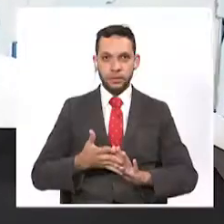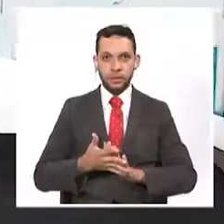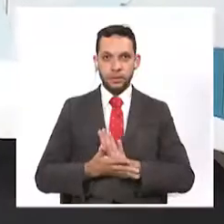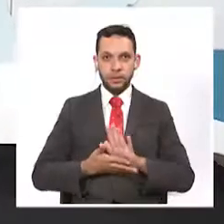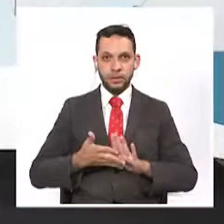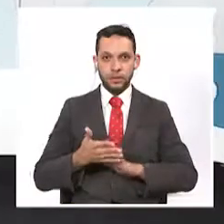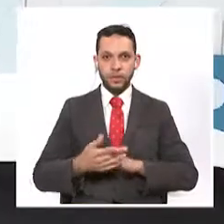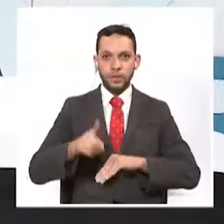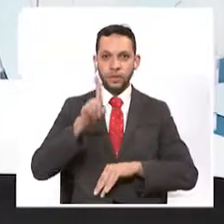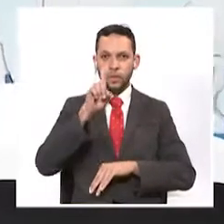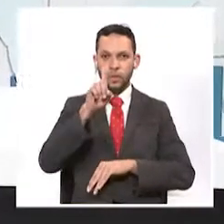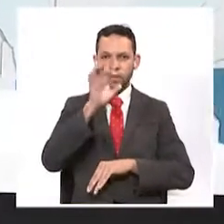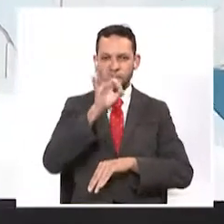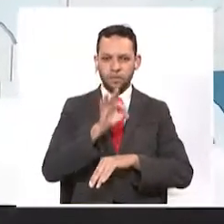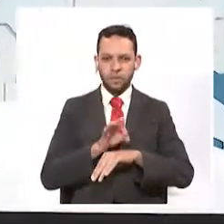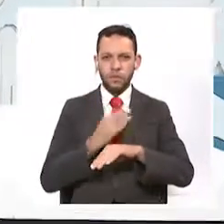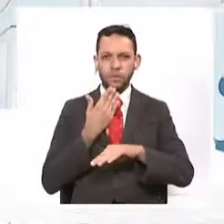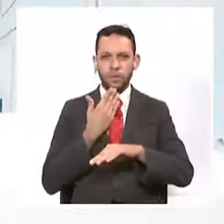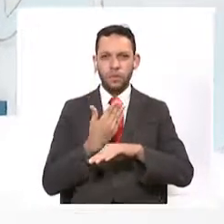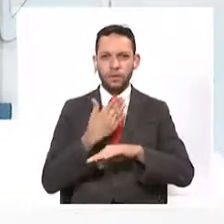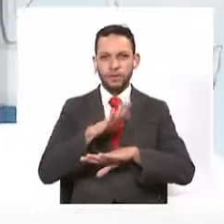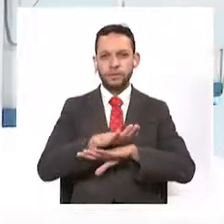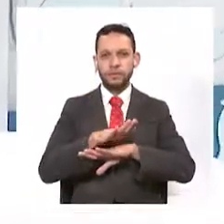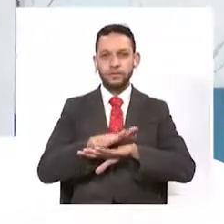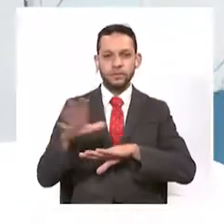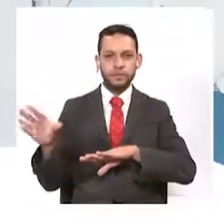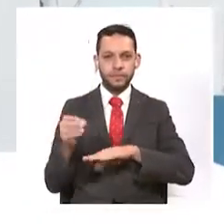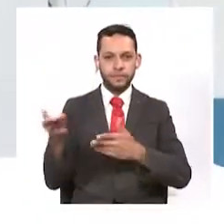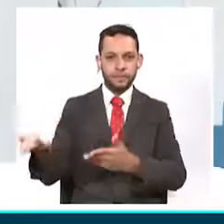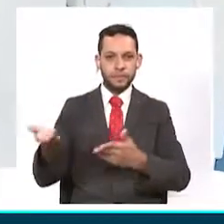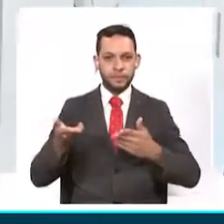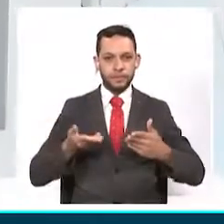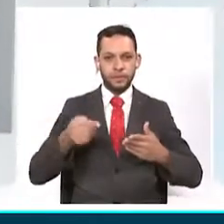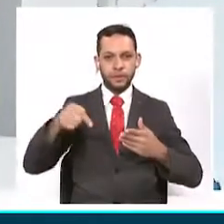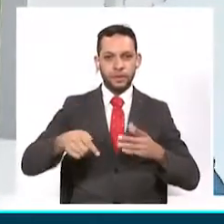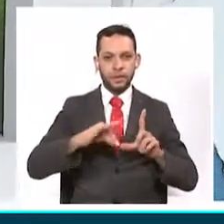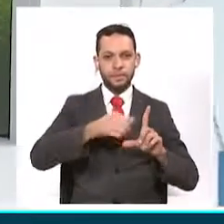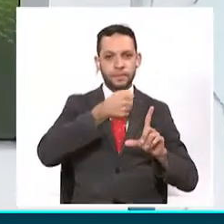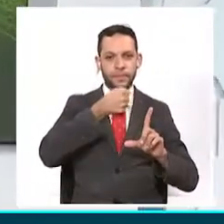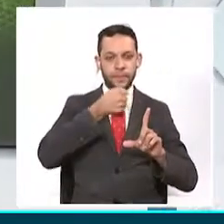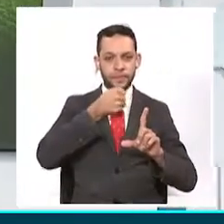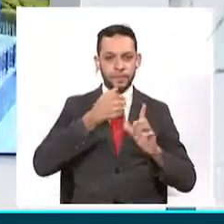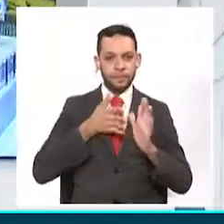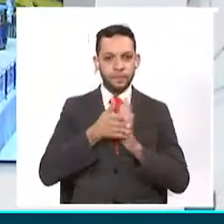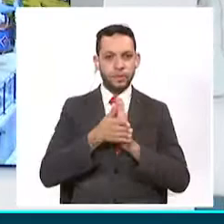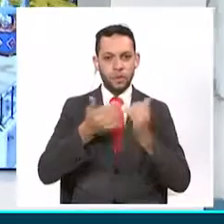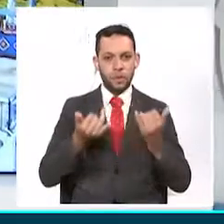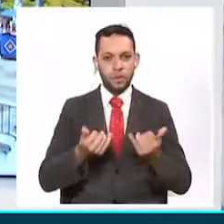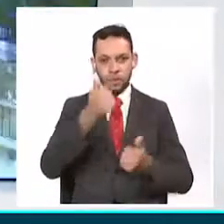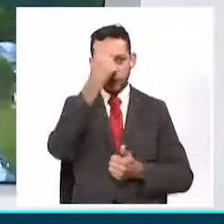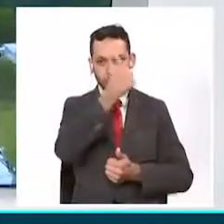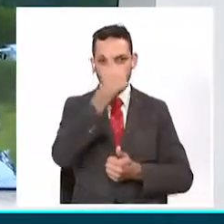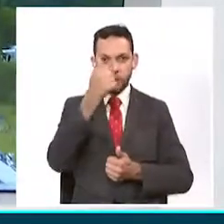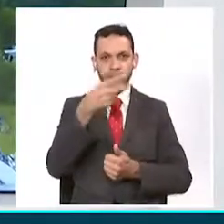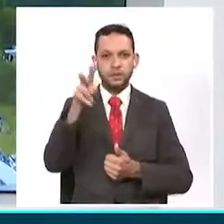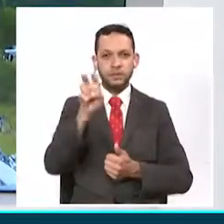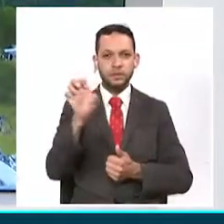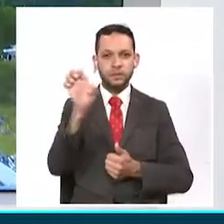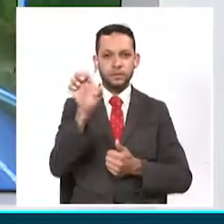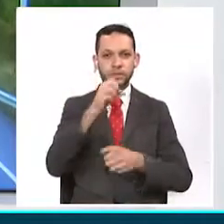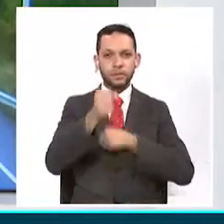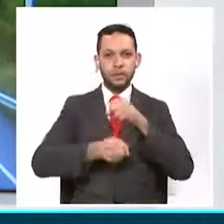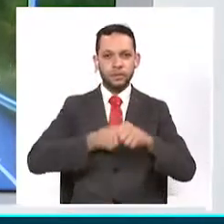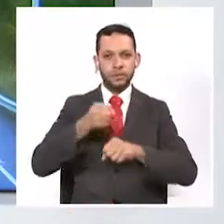Es la una de la tarde, dos minutos. ¿Qué tal? Bienvenidos a la emisión fin de semana de Telecafé Noticias para este domingo 17 de enero del año